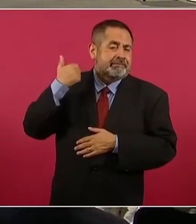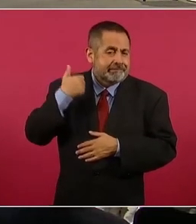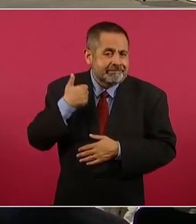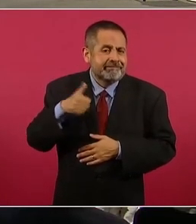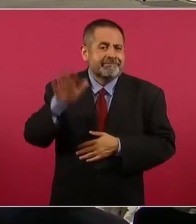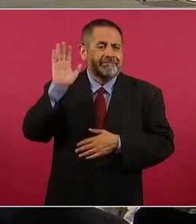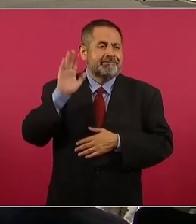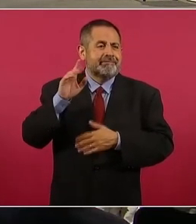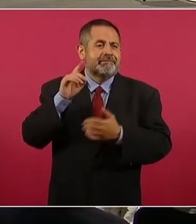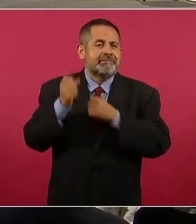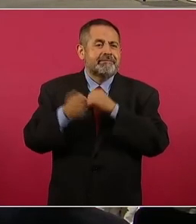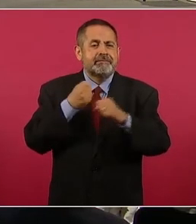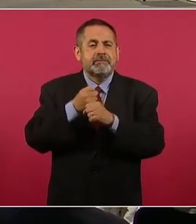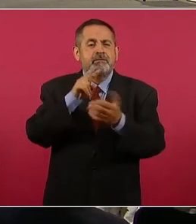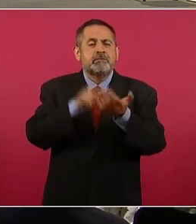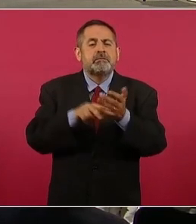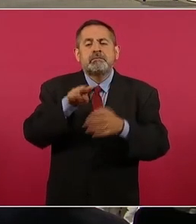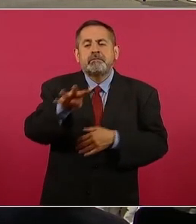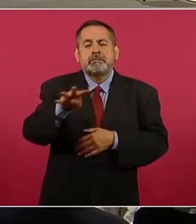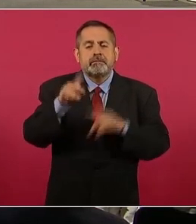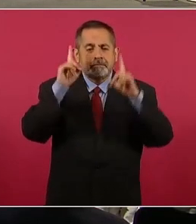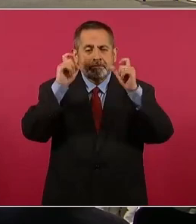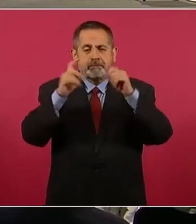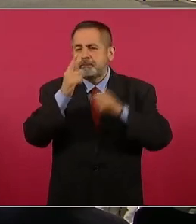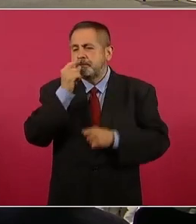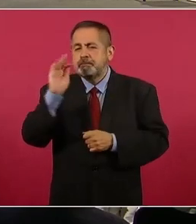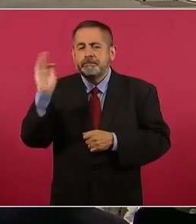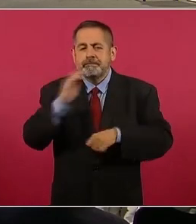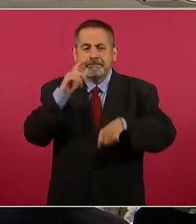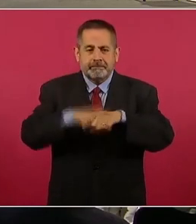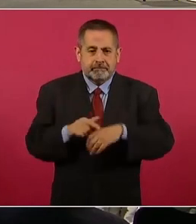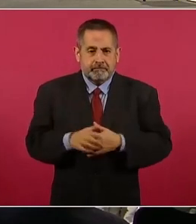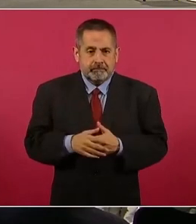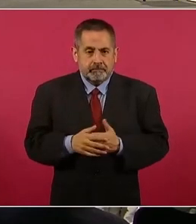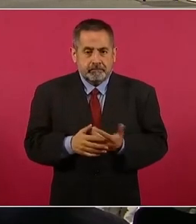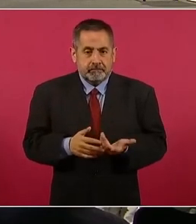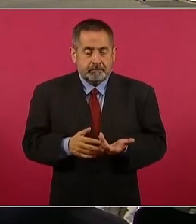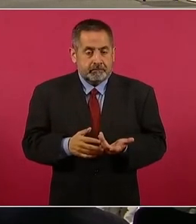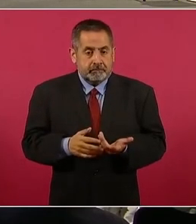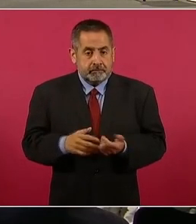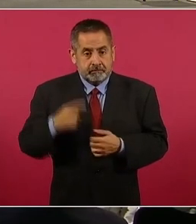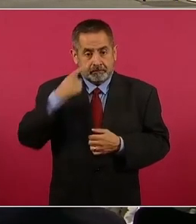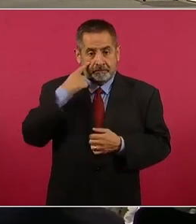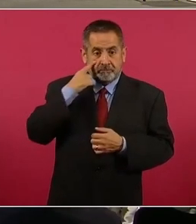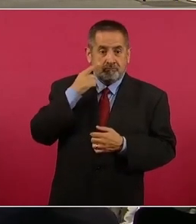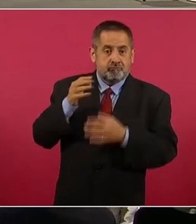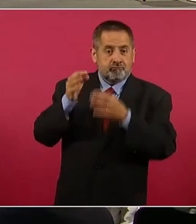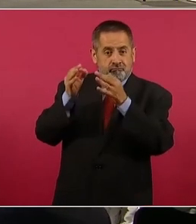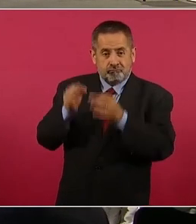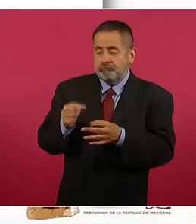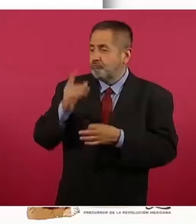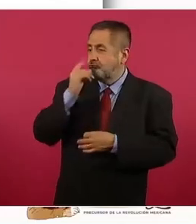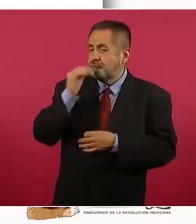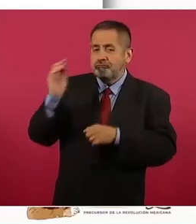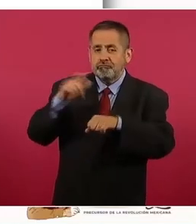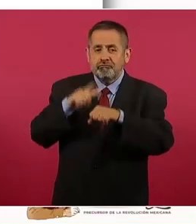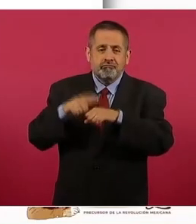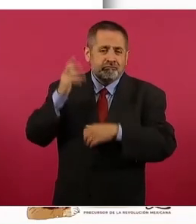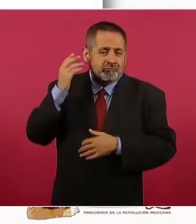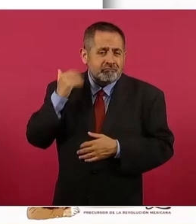en 2019. Aquí en la pantalla vemos la foto original de las protestas de la Policía Federal